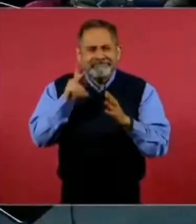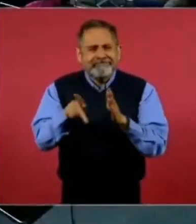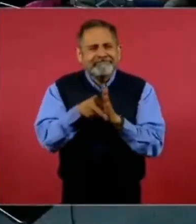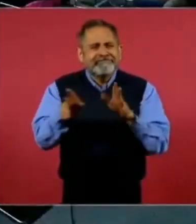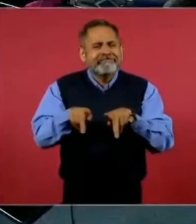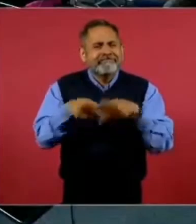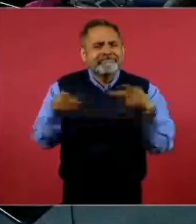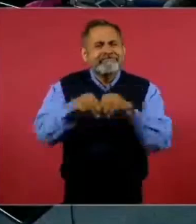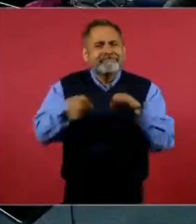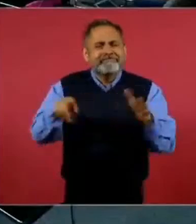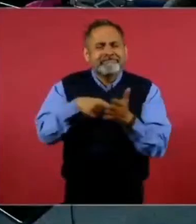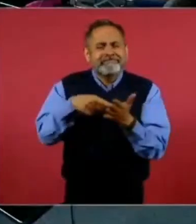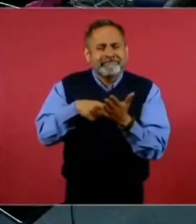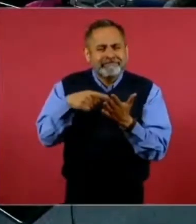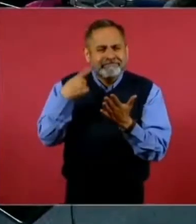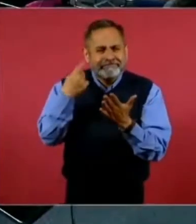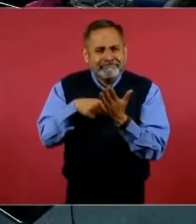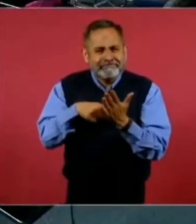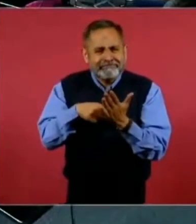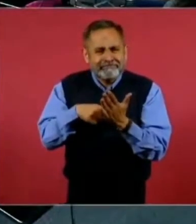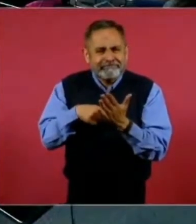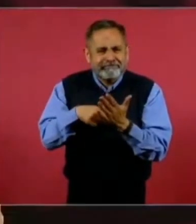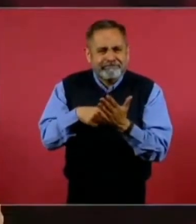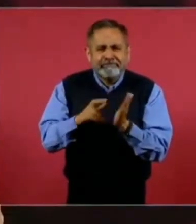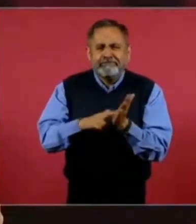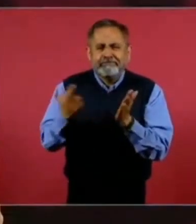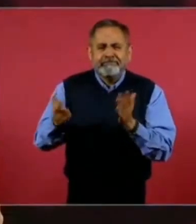del proceso.